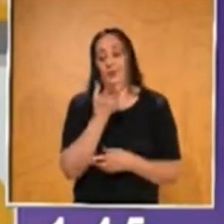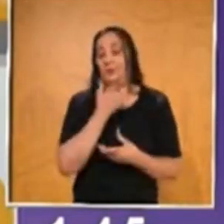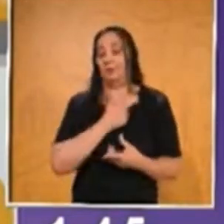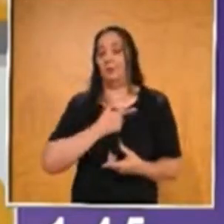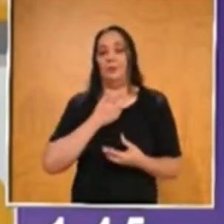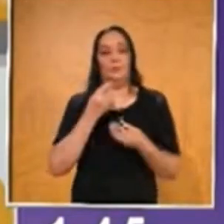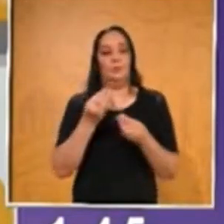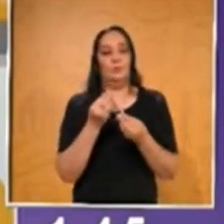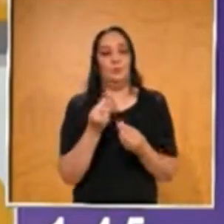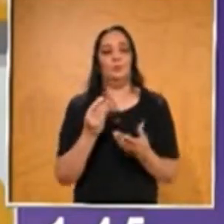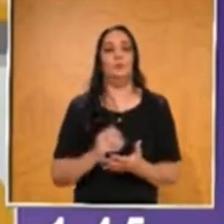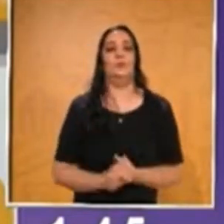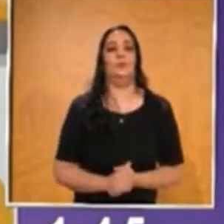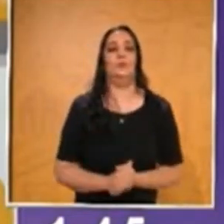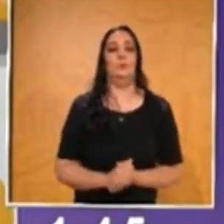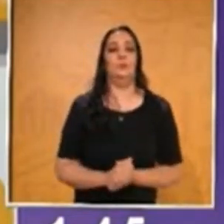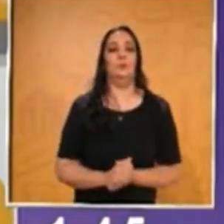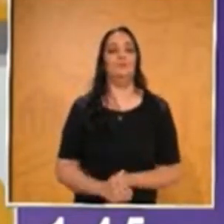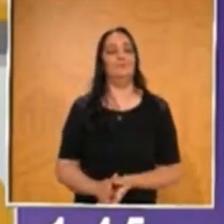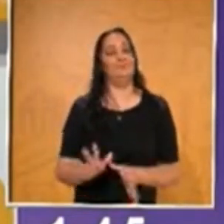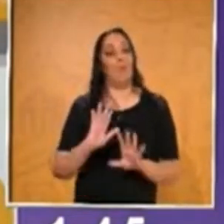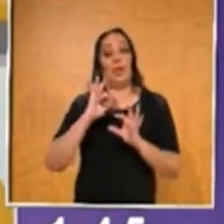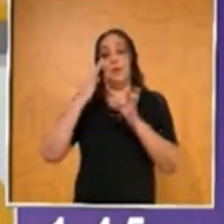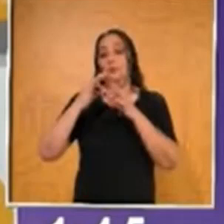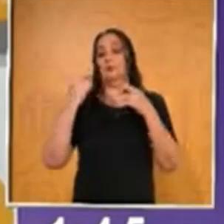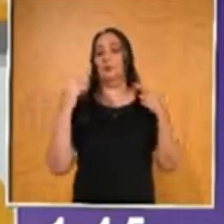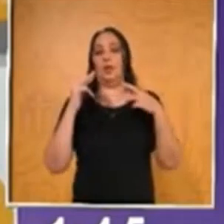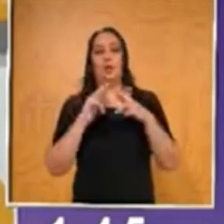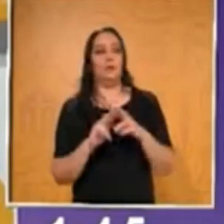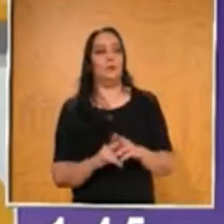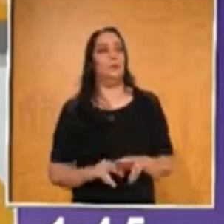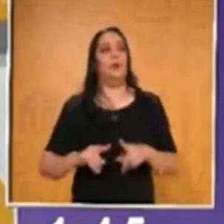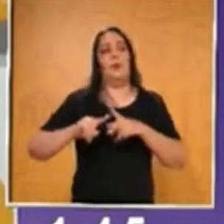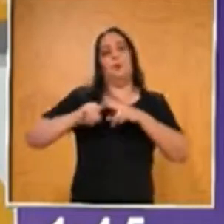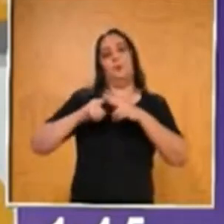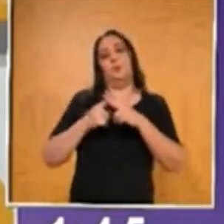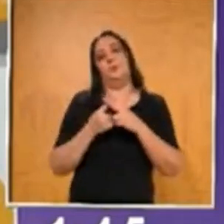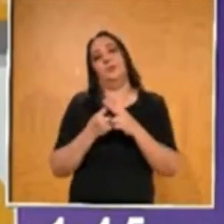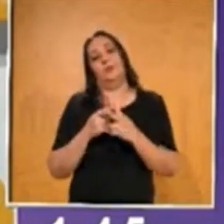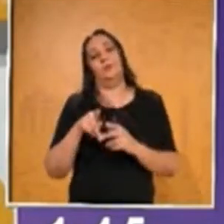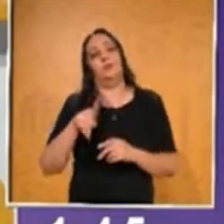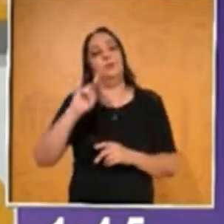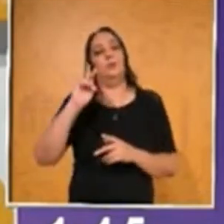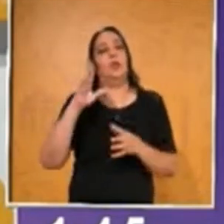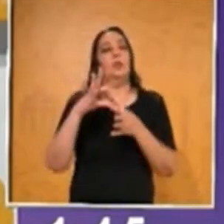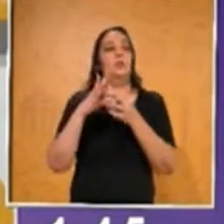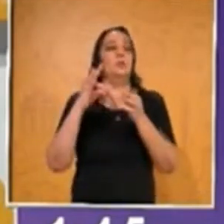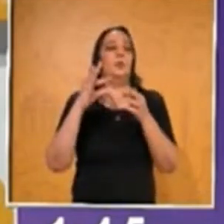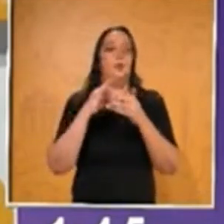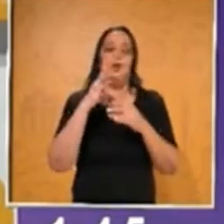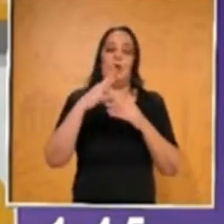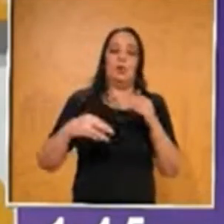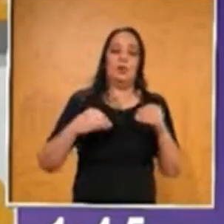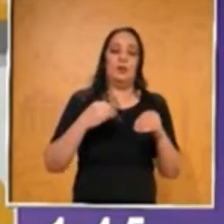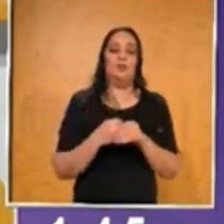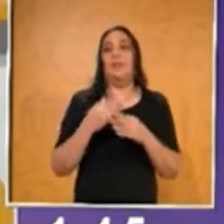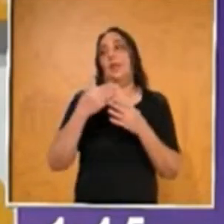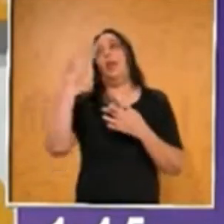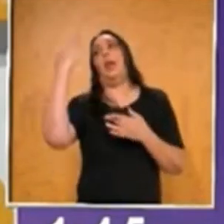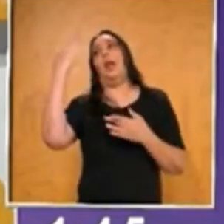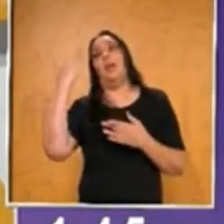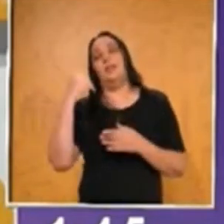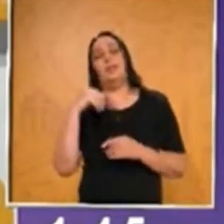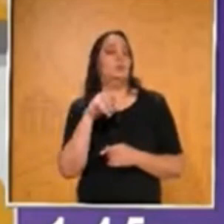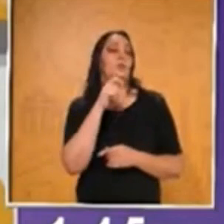muchísimo a ustedes, ¿ok? Entonces, vamos, maestro. Vamos a dar inicio. No sin antes dar la explicación, por si tú en alguna ocasión